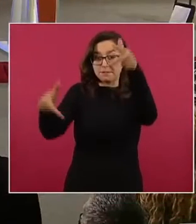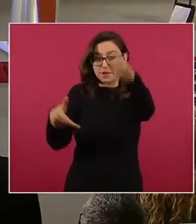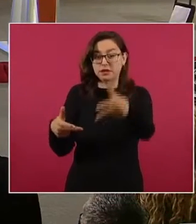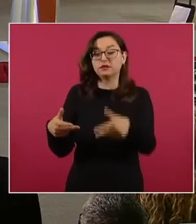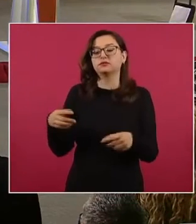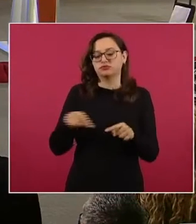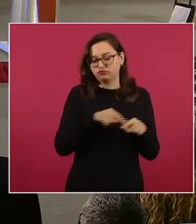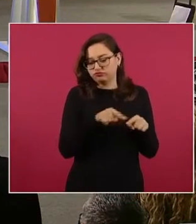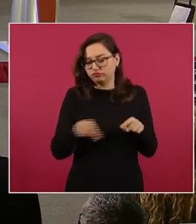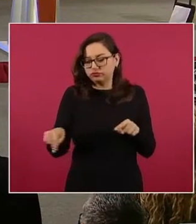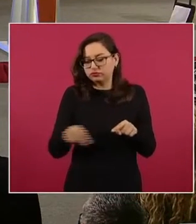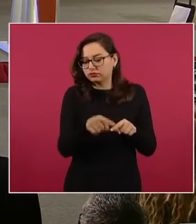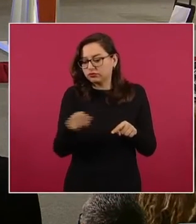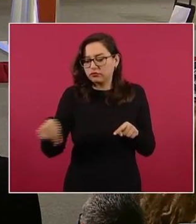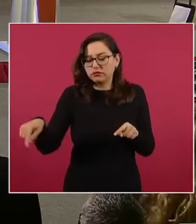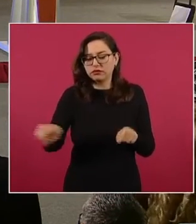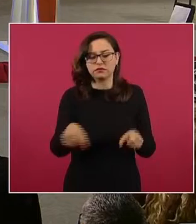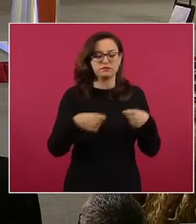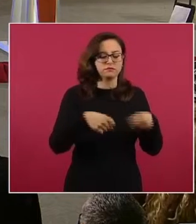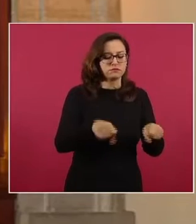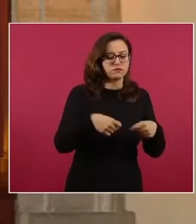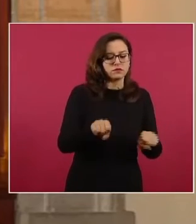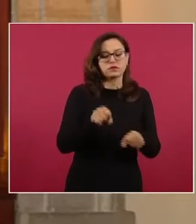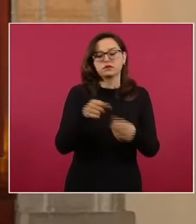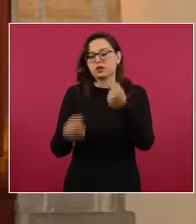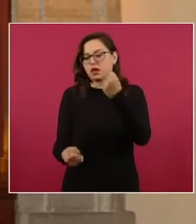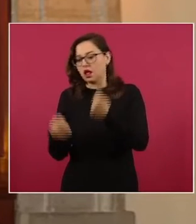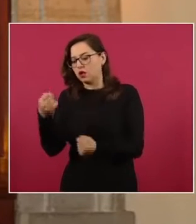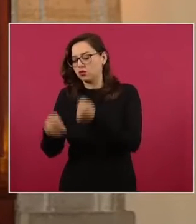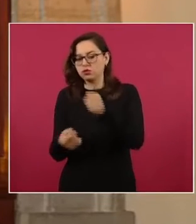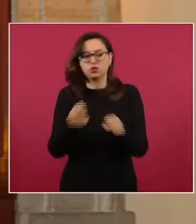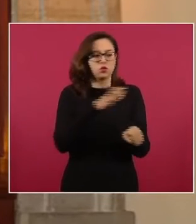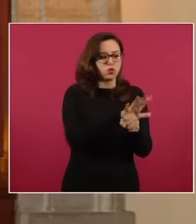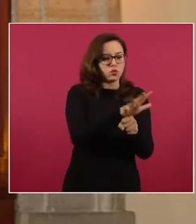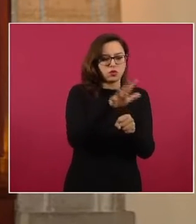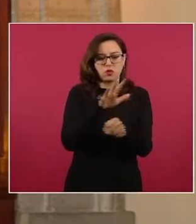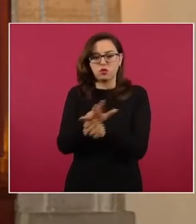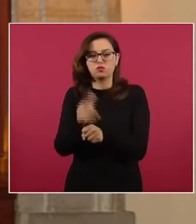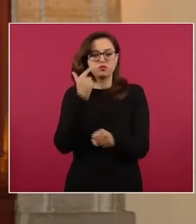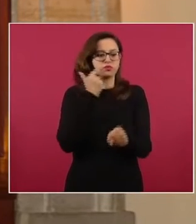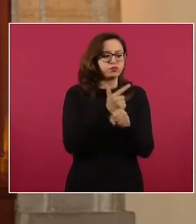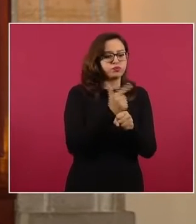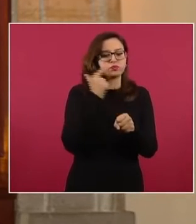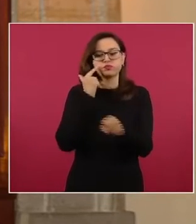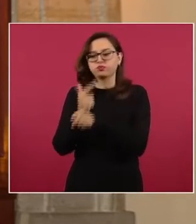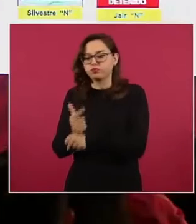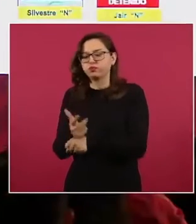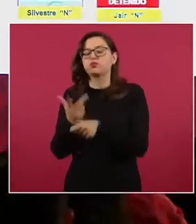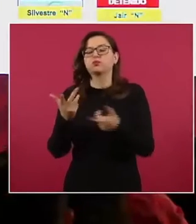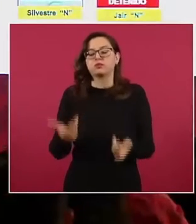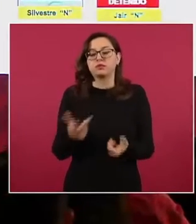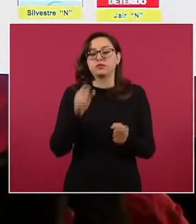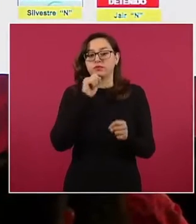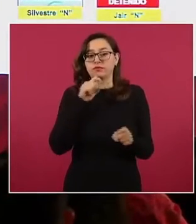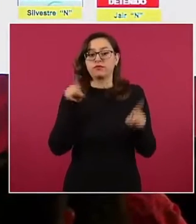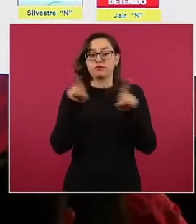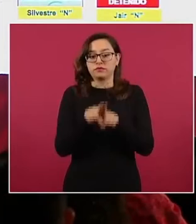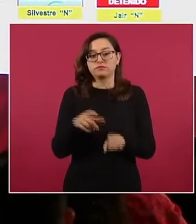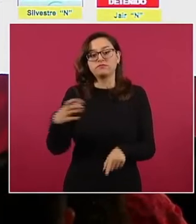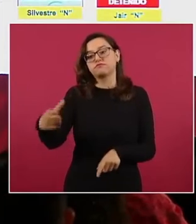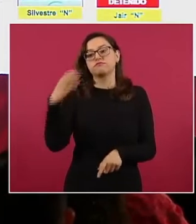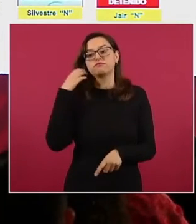conducción de los vehículos que participaron en el evento criminal. Se hicieron informes de georreferenciación